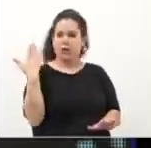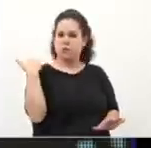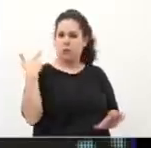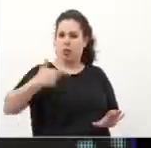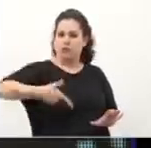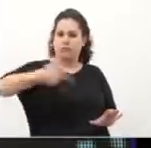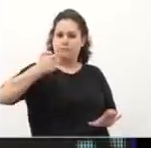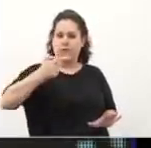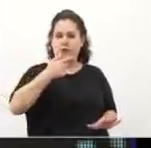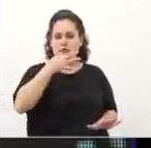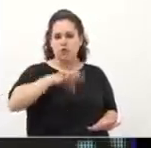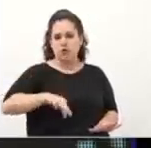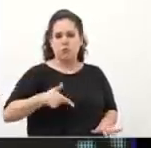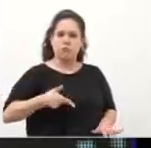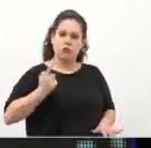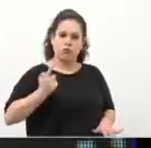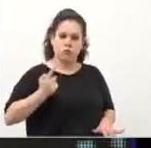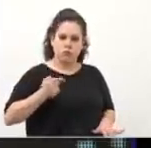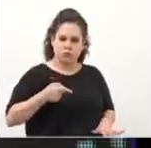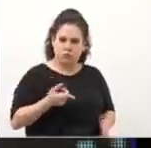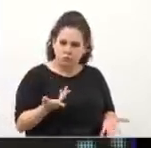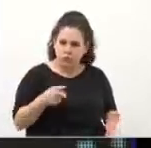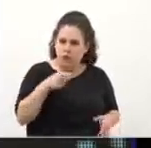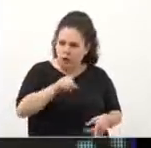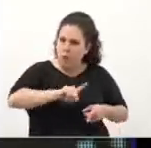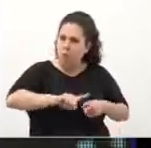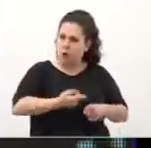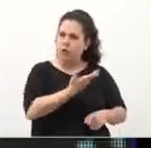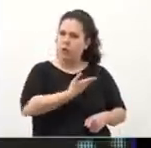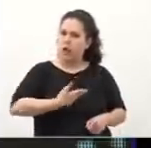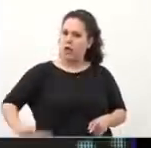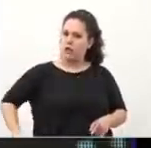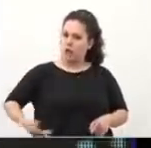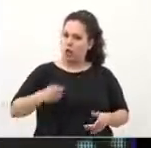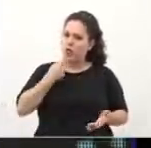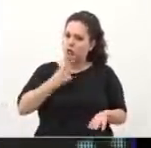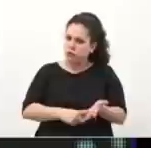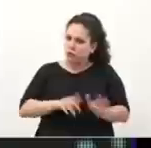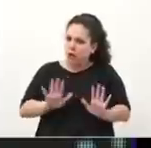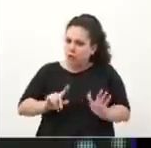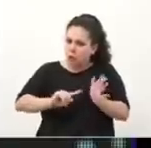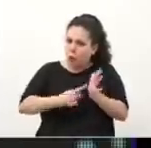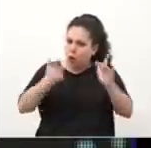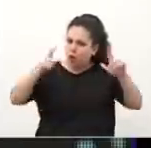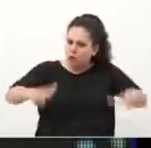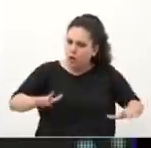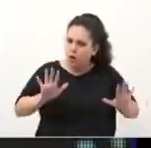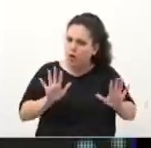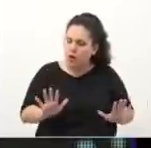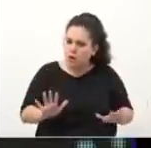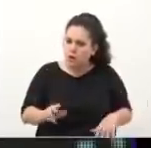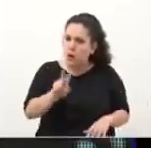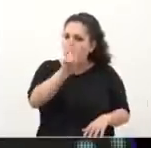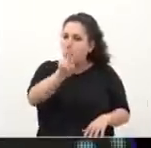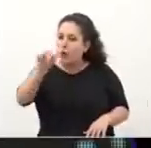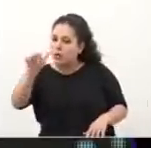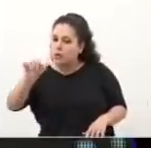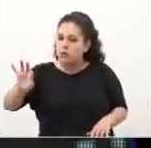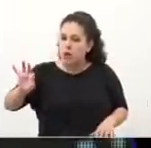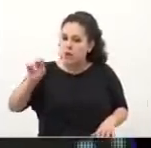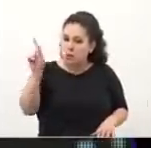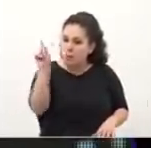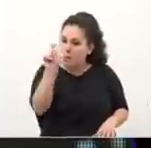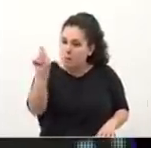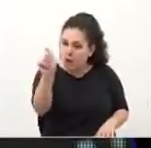El gatillo fácil se convirtió en política de Estado. Y esto pasa en la ciudad de Buenos Aires. Es importante que se sepa. En 26 meses la policía de la ciudad